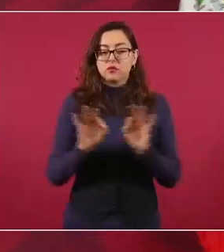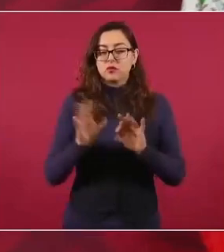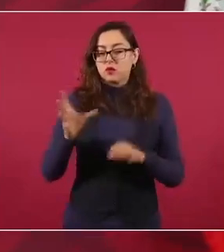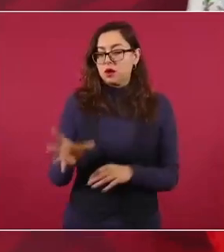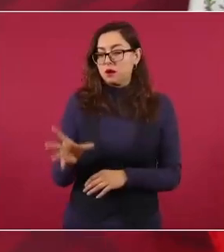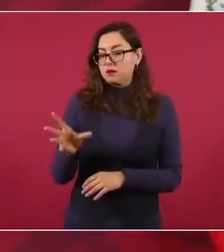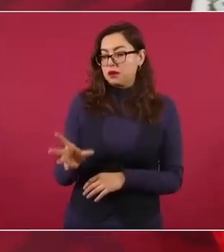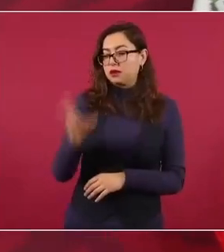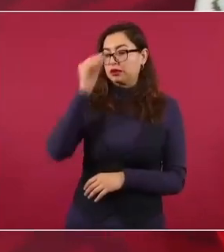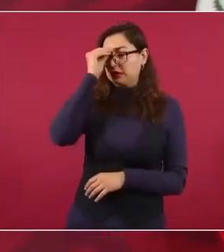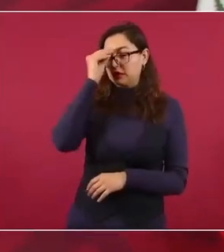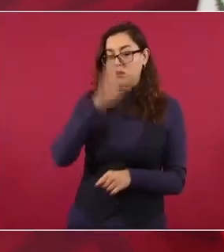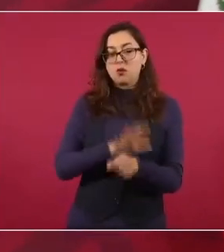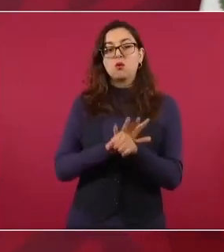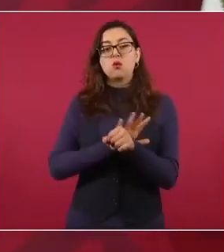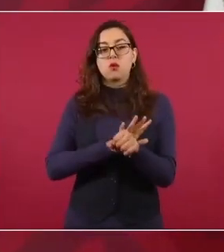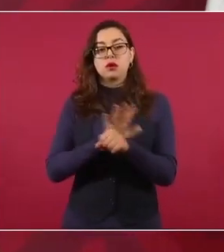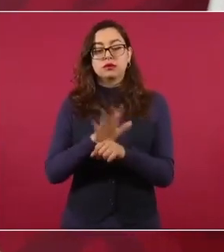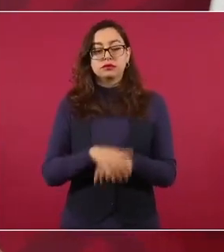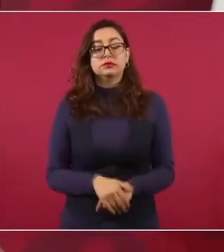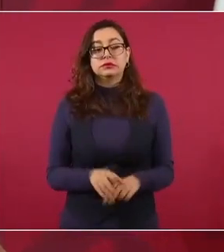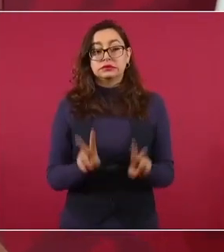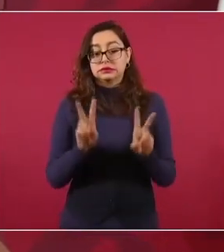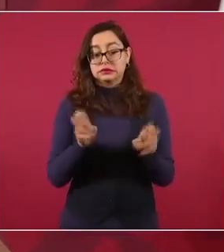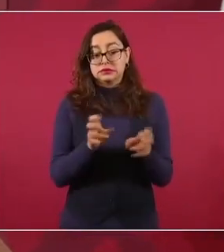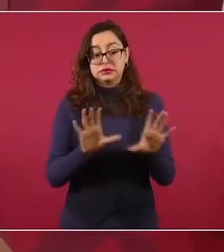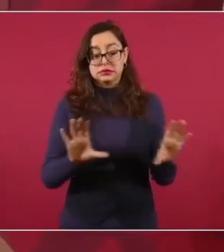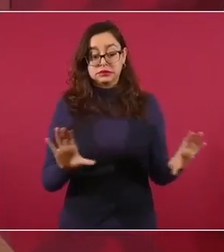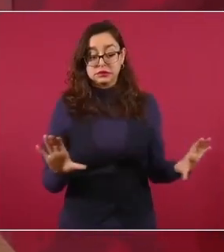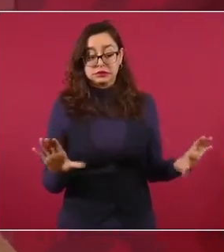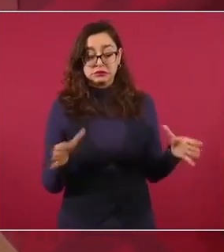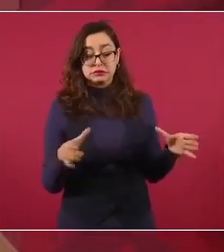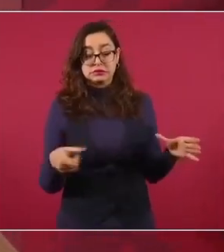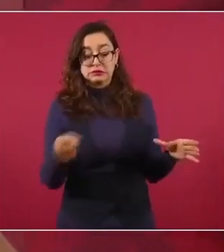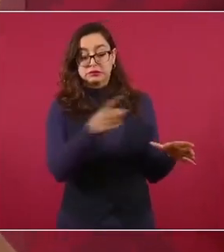oligarquía, aunque